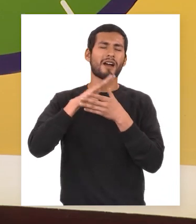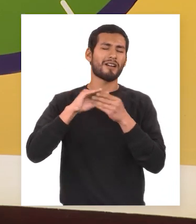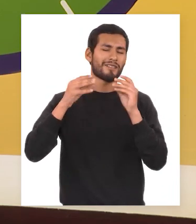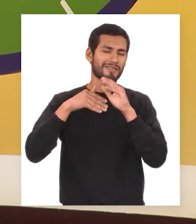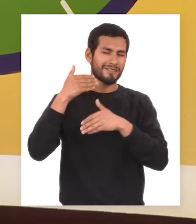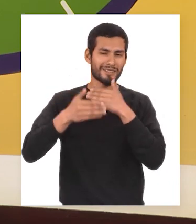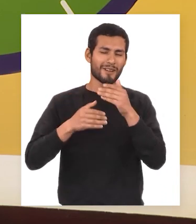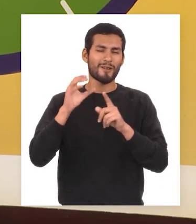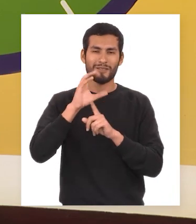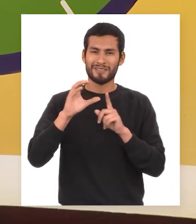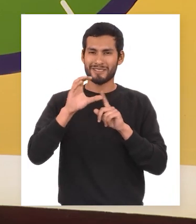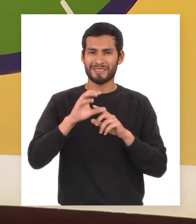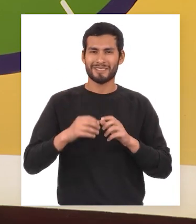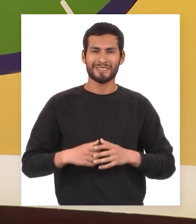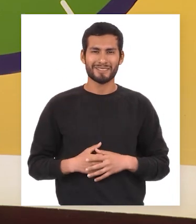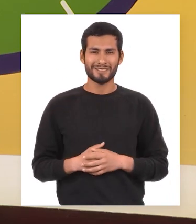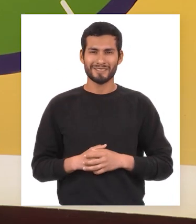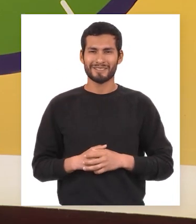en historia